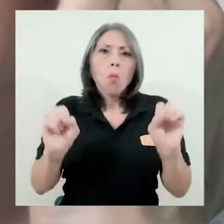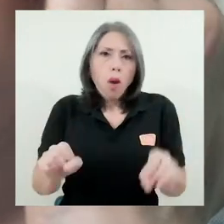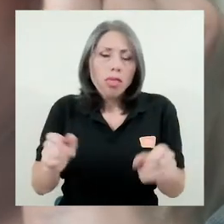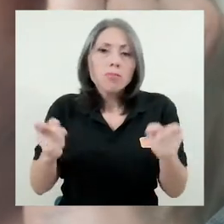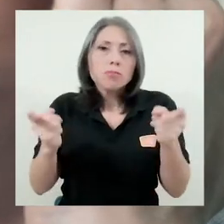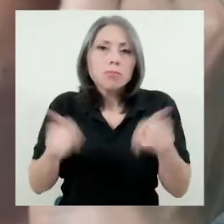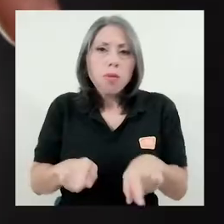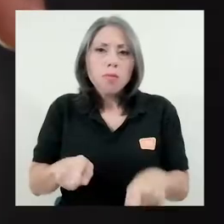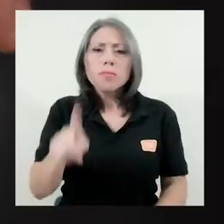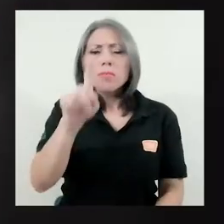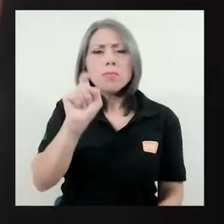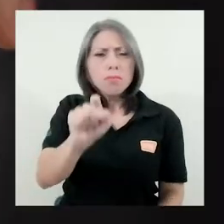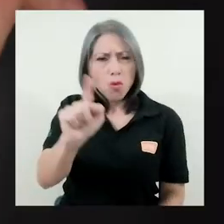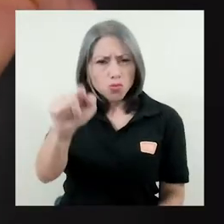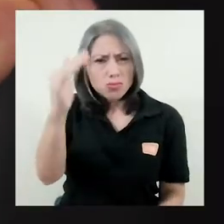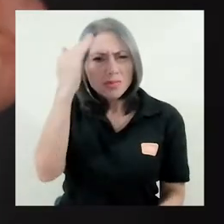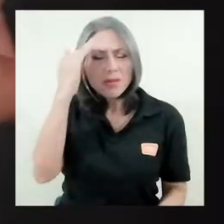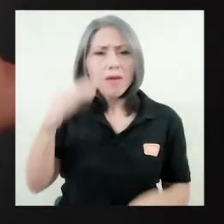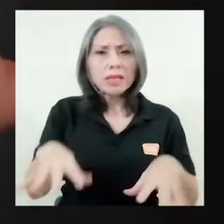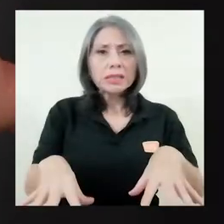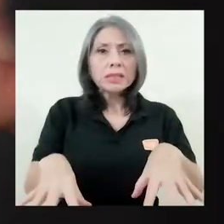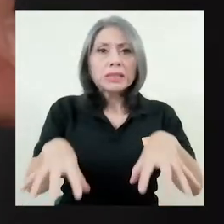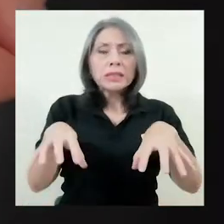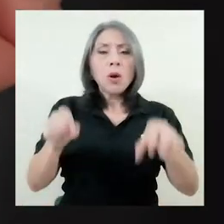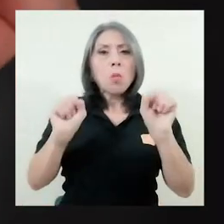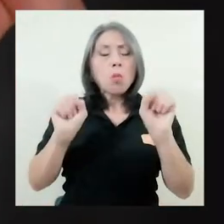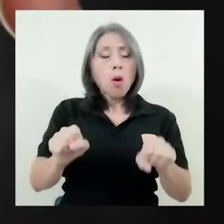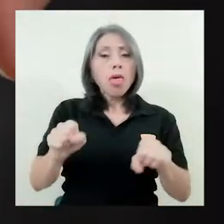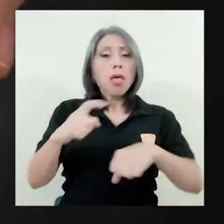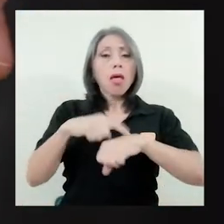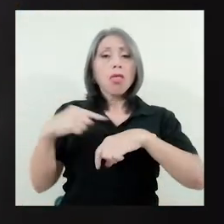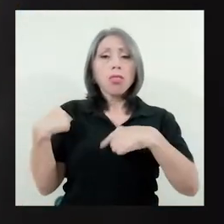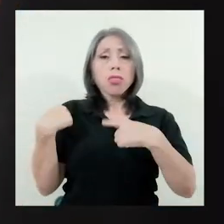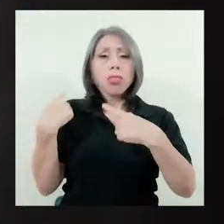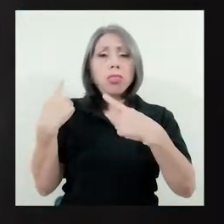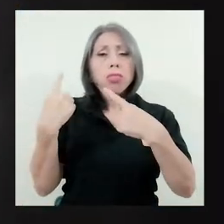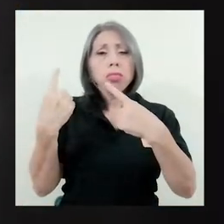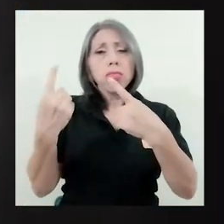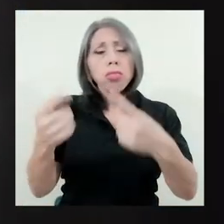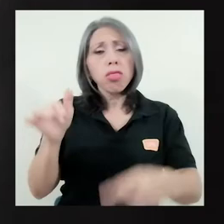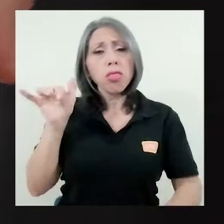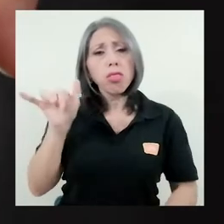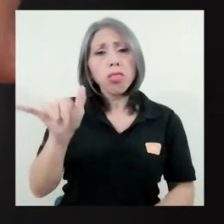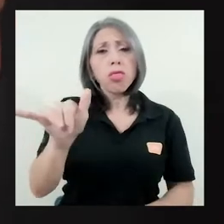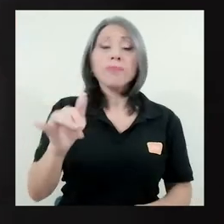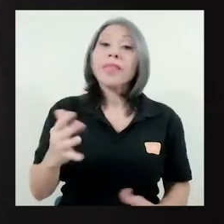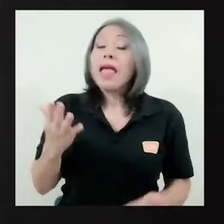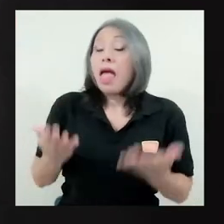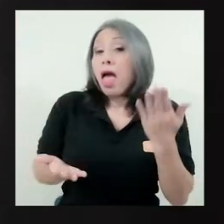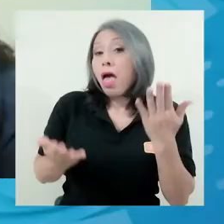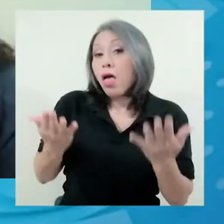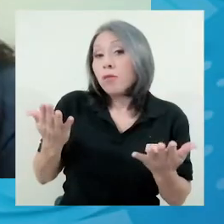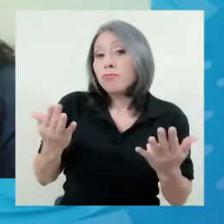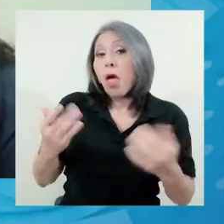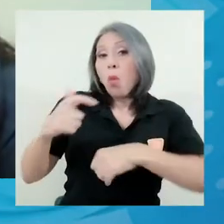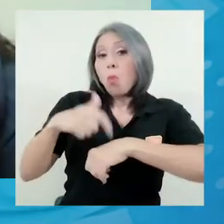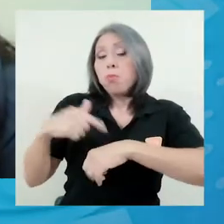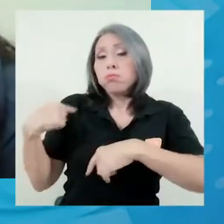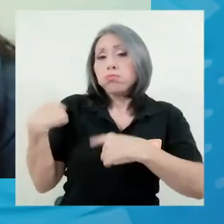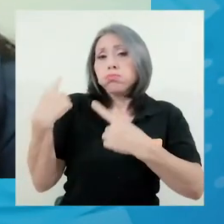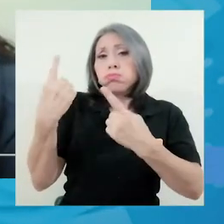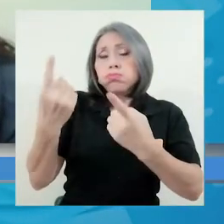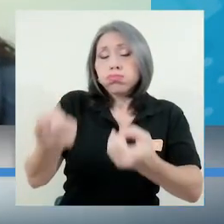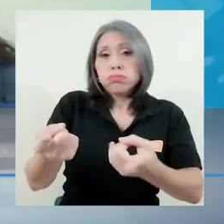consecuencias. ¿Sabía usted que el estrés puede convertirse en crónico? Eventualmente, a largo plazo, si